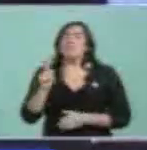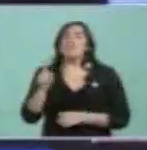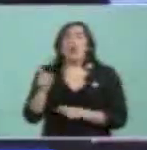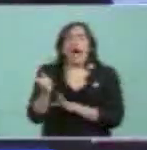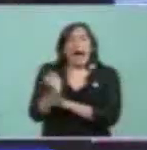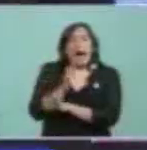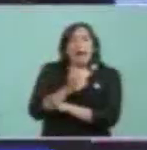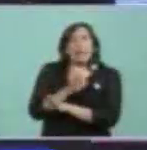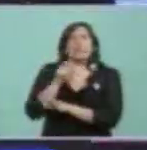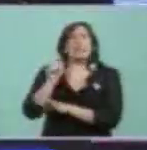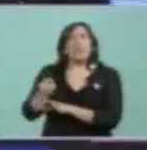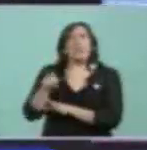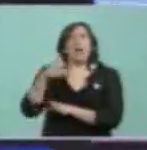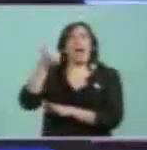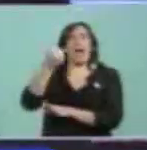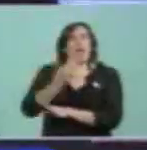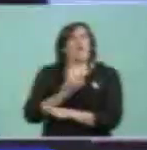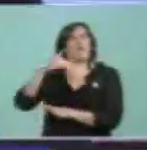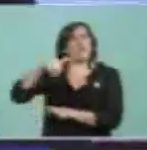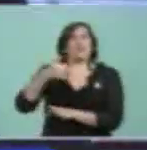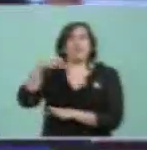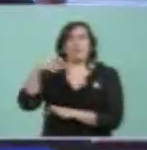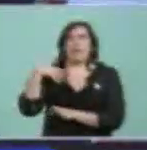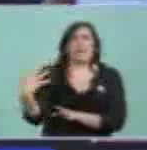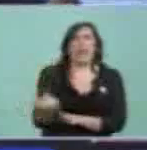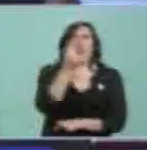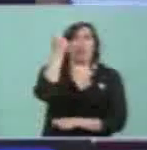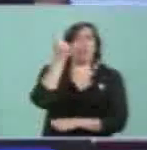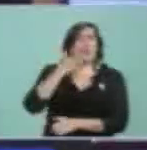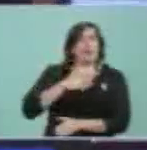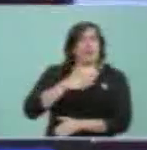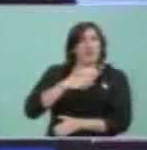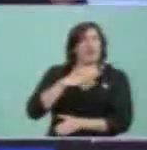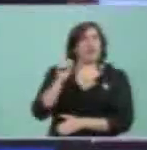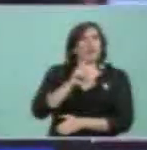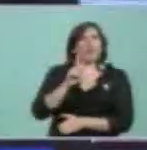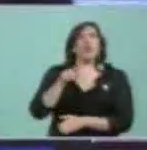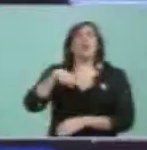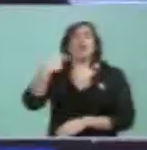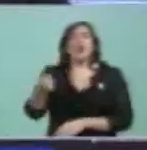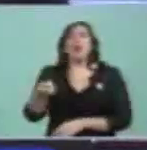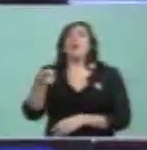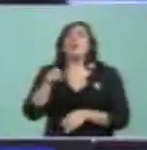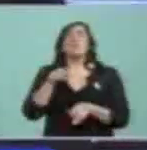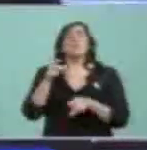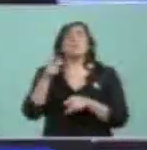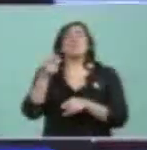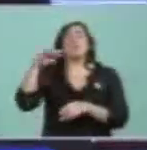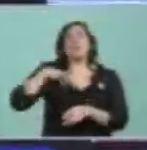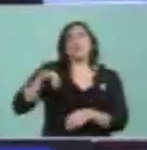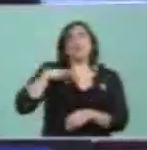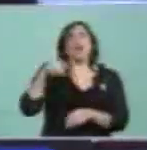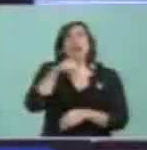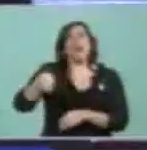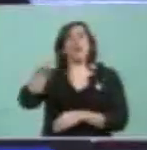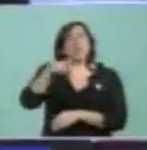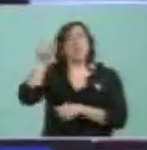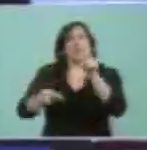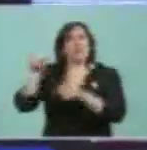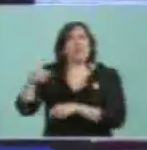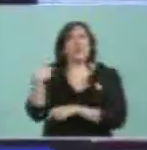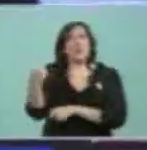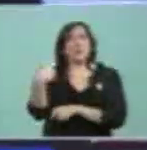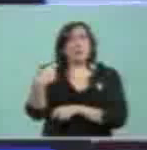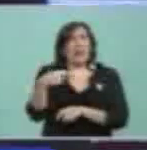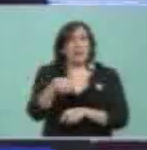antes de la movilidad jubilatoria, cuando recién empezábamos a los tumbos con ese 22% de los votos y ese